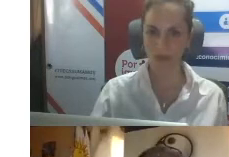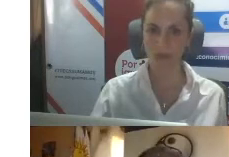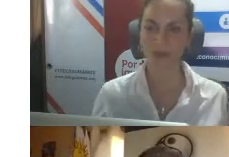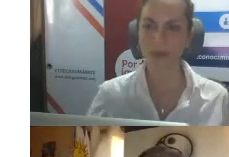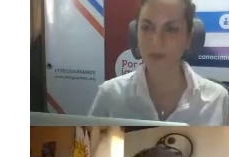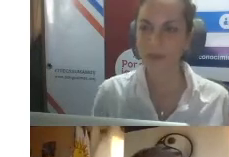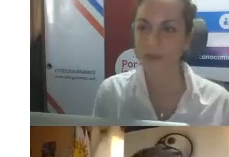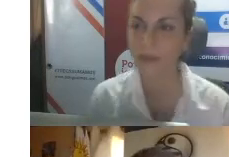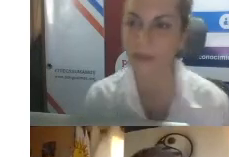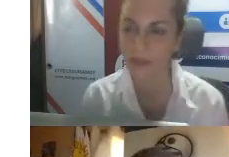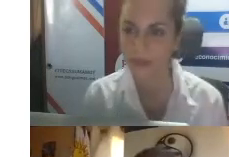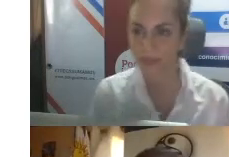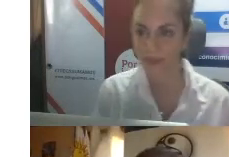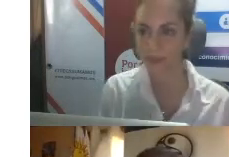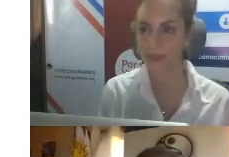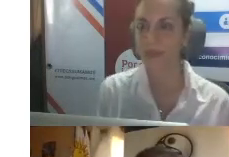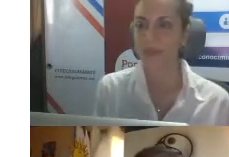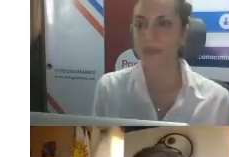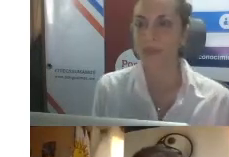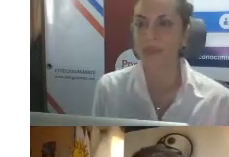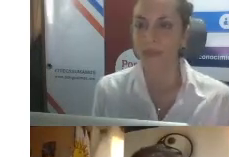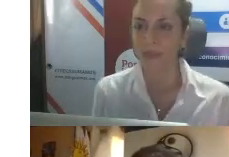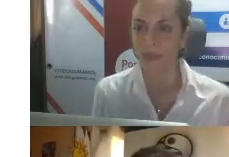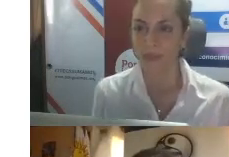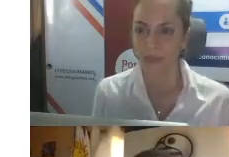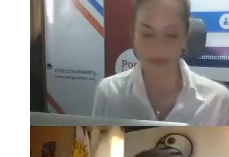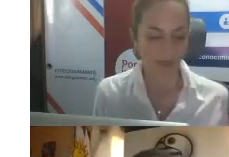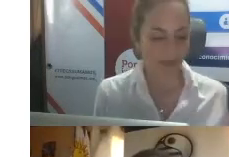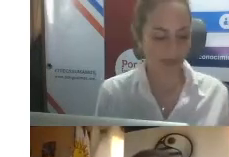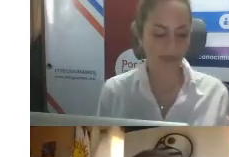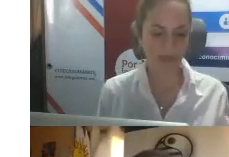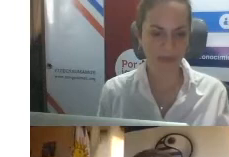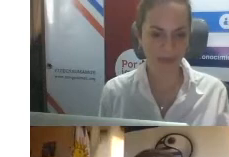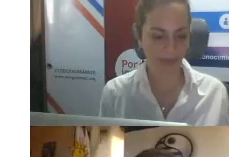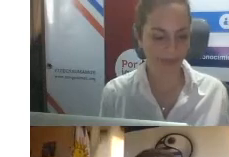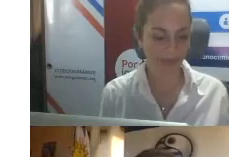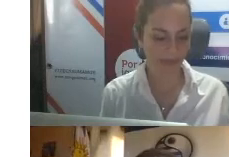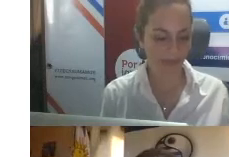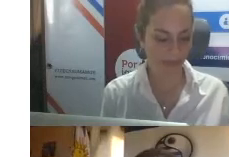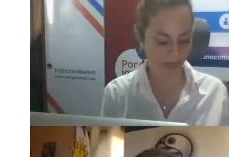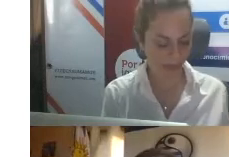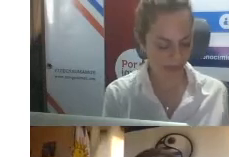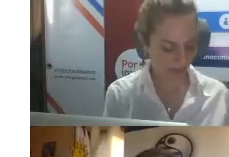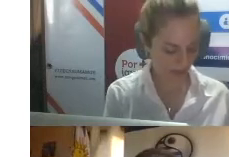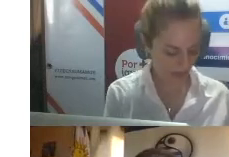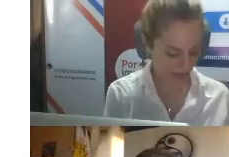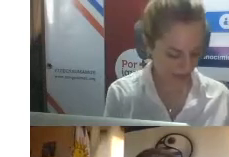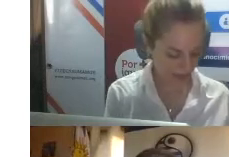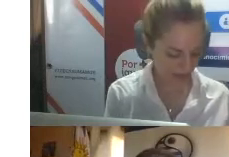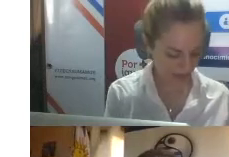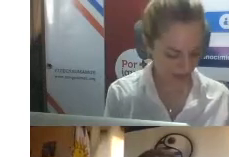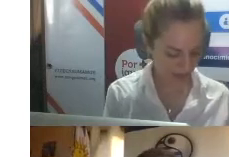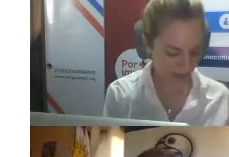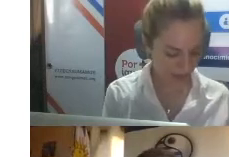República del Uruguay, ex becario de Jaica en el 2018, cuando realizó el curso en Japón y Camboya, Discapacidad